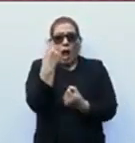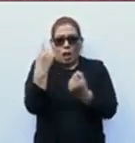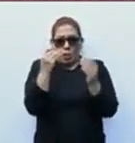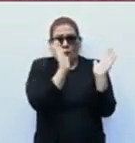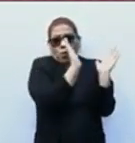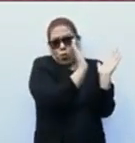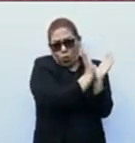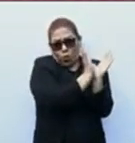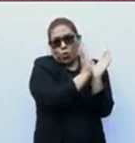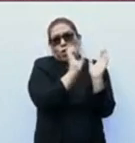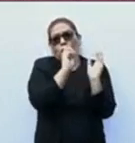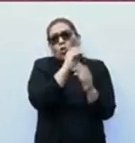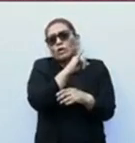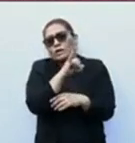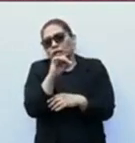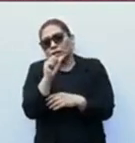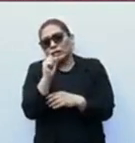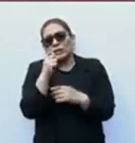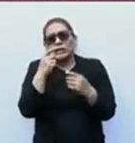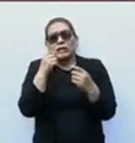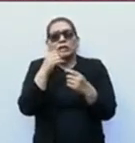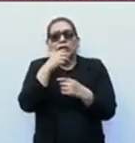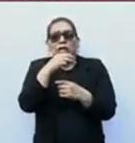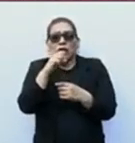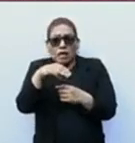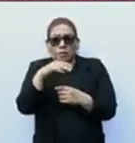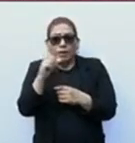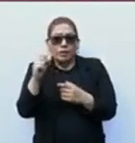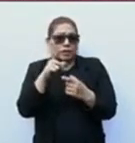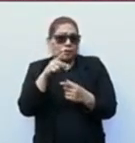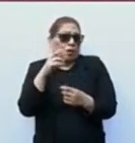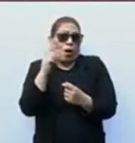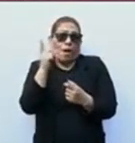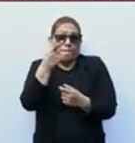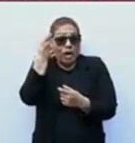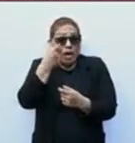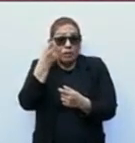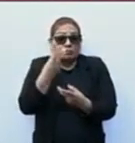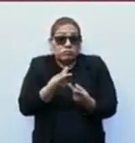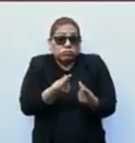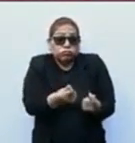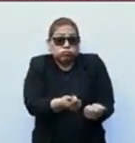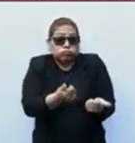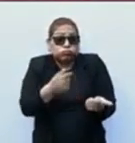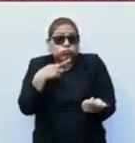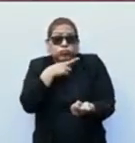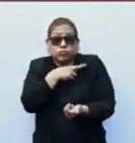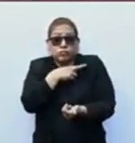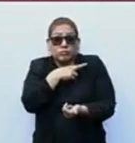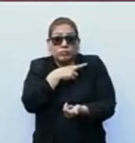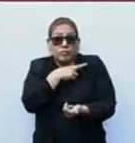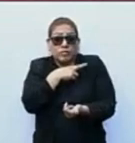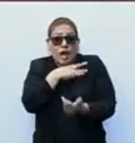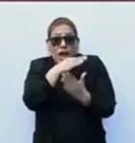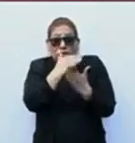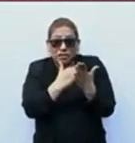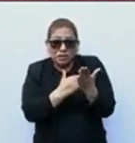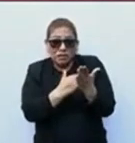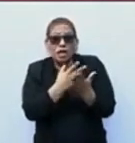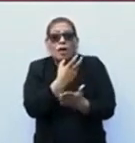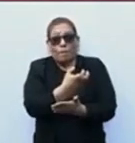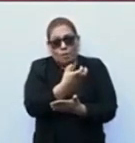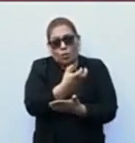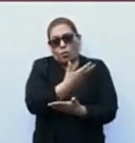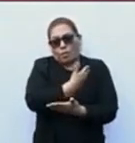ISTE, pero ustedes saben que con esa pensión no se puede vivir, porque son pensiones muy bajas. Por eso el